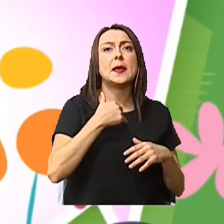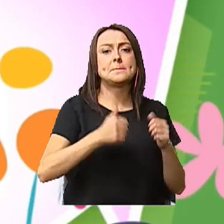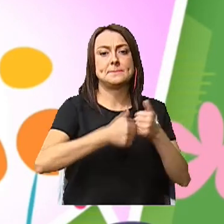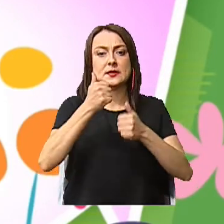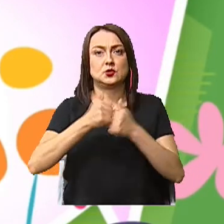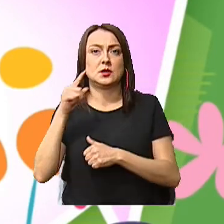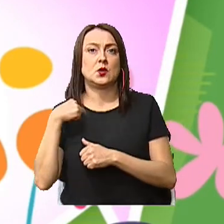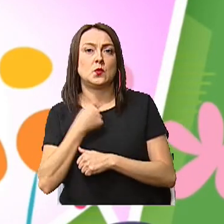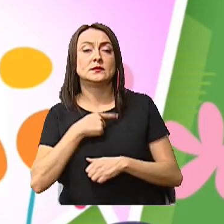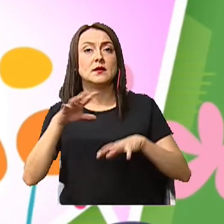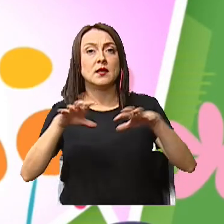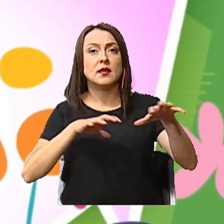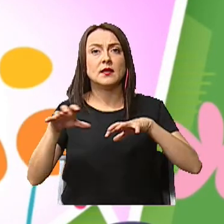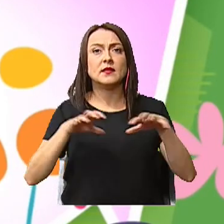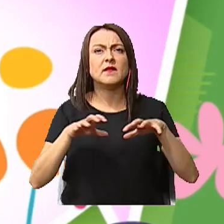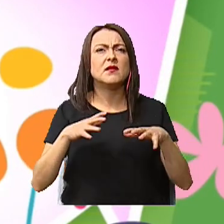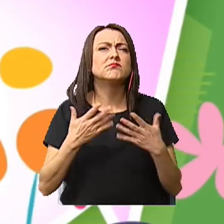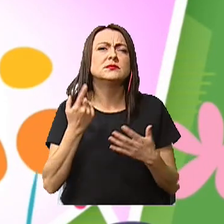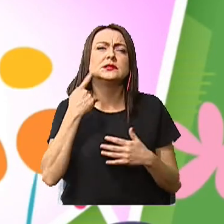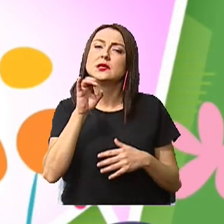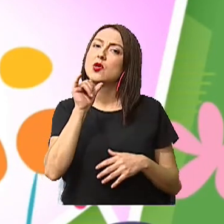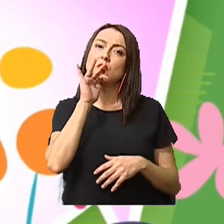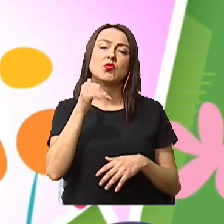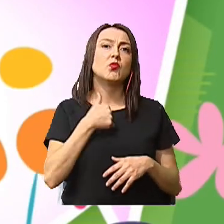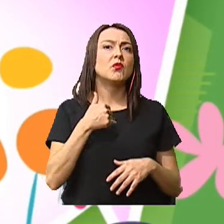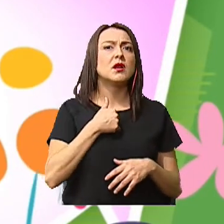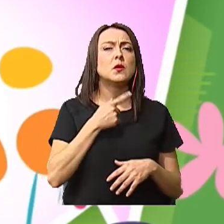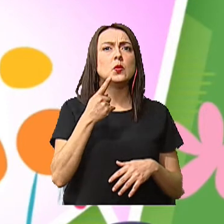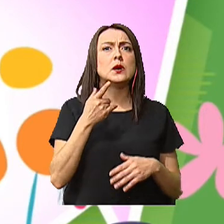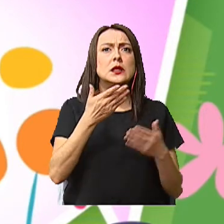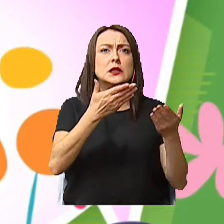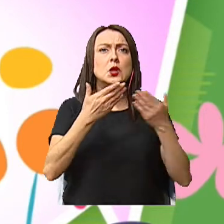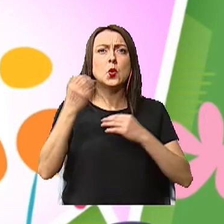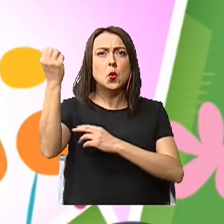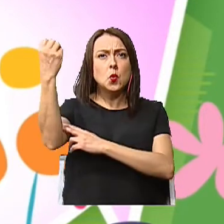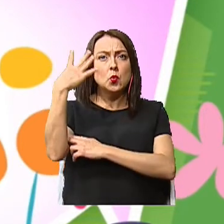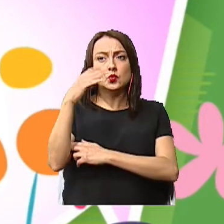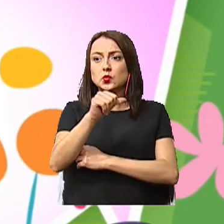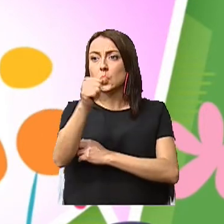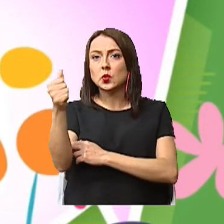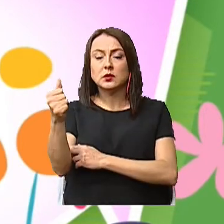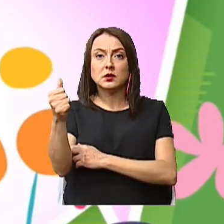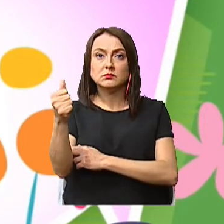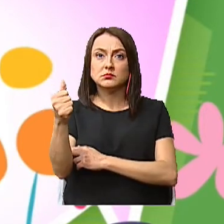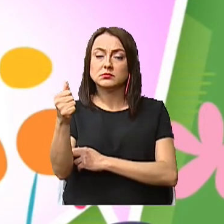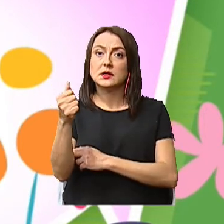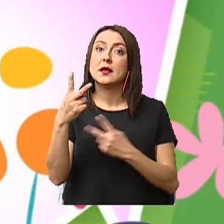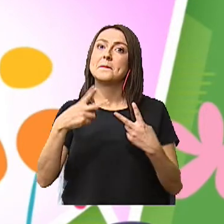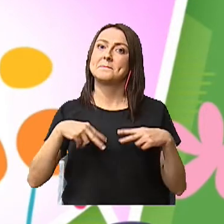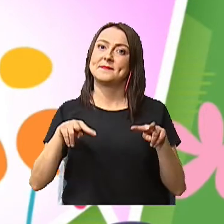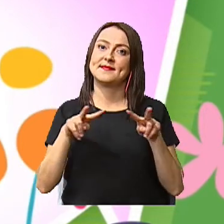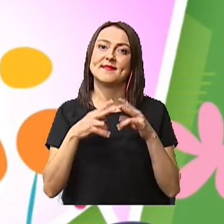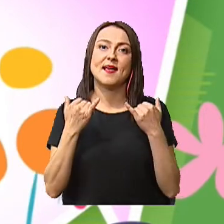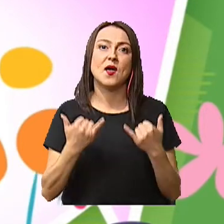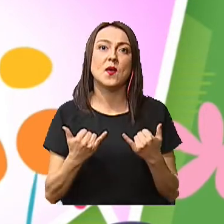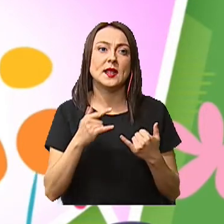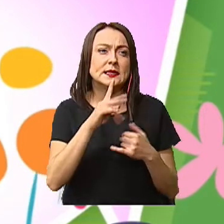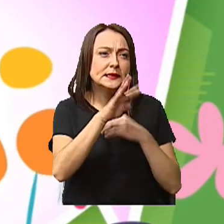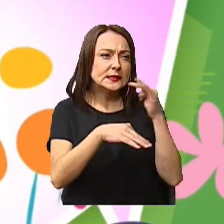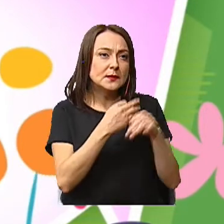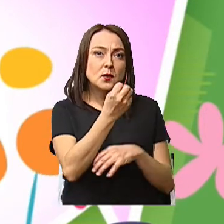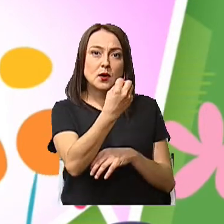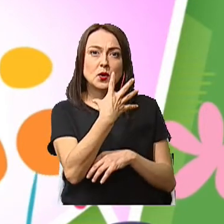de nuestras actividades se detendría si no tuviéramos una fuente de luz alterna La ventaja de este tipo de luz